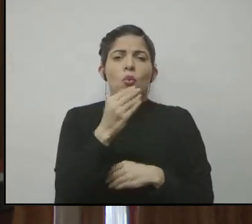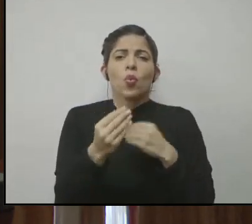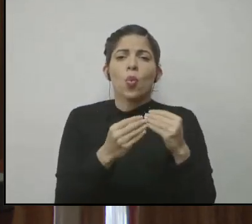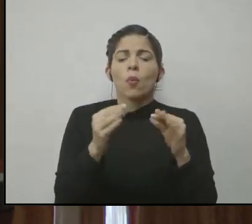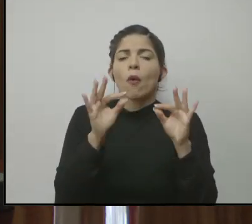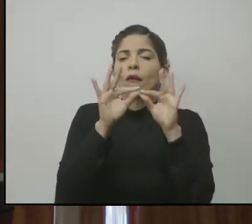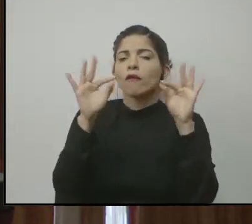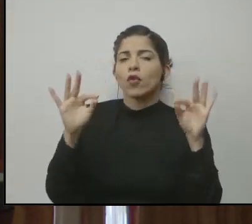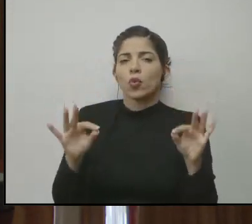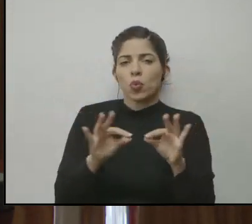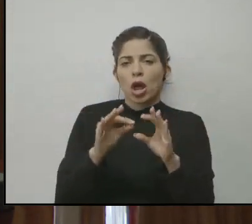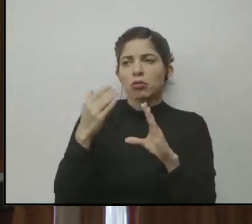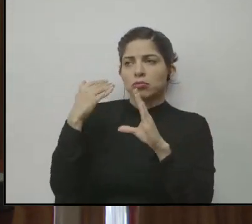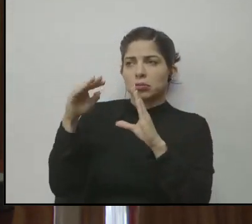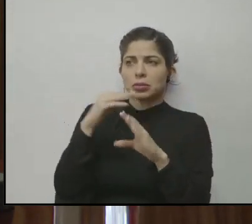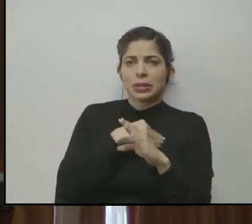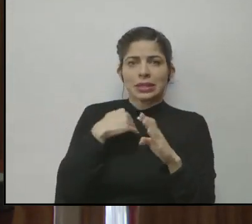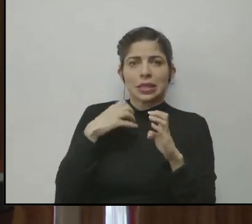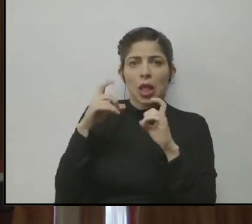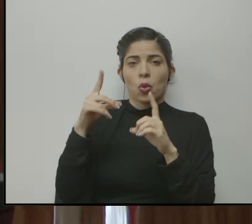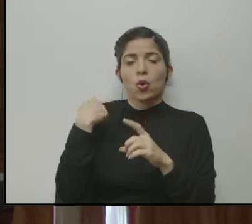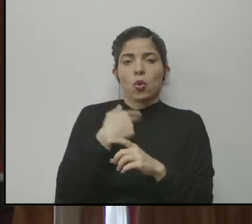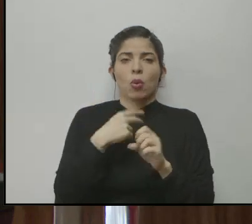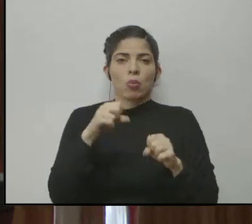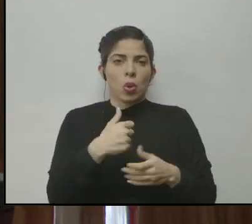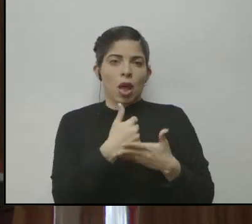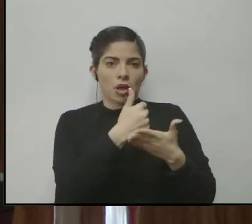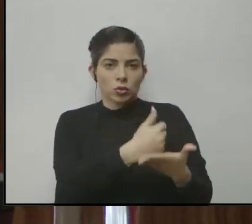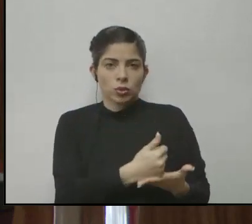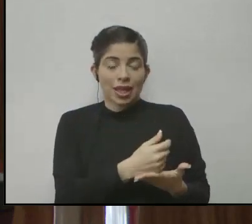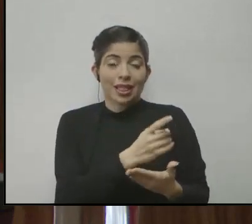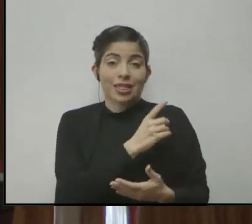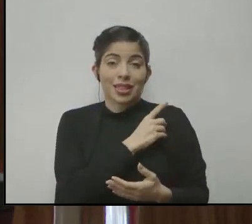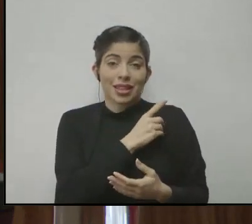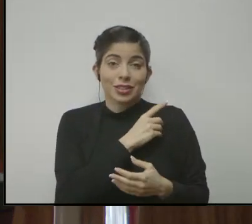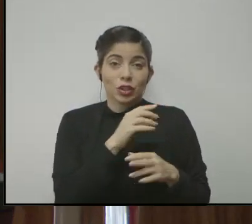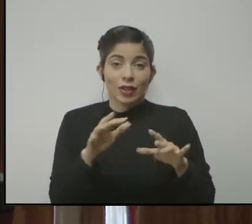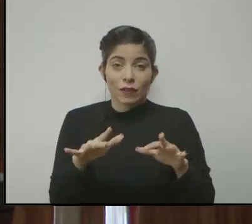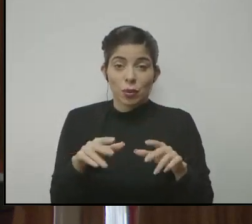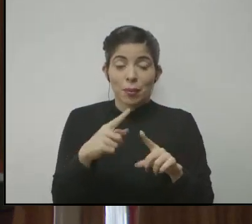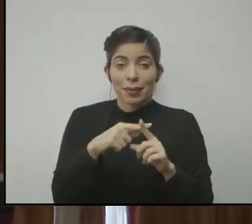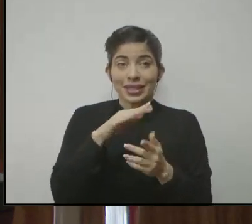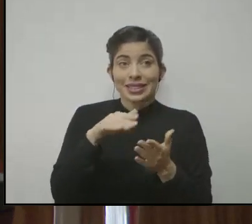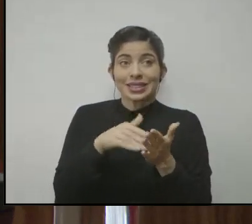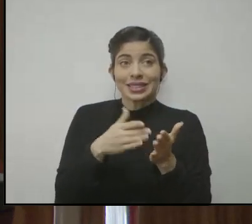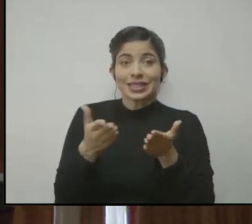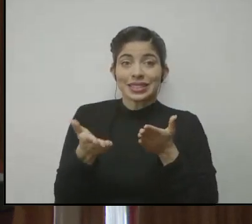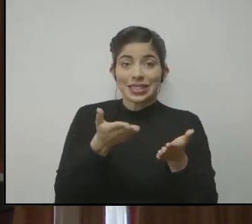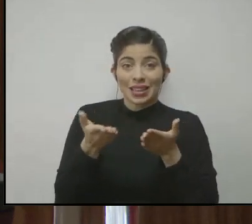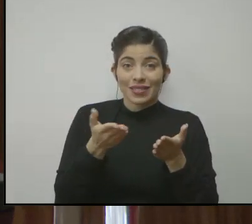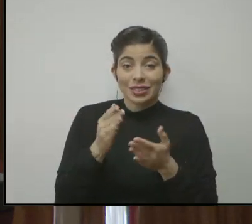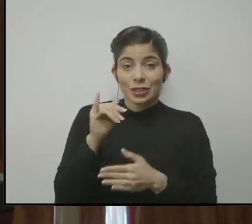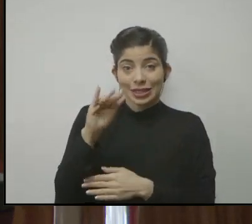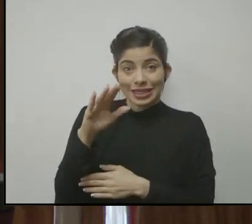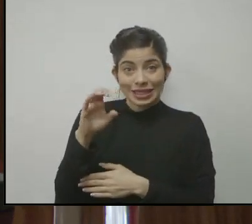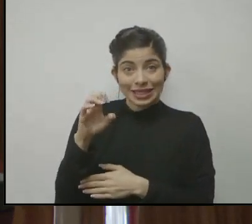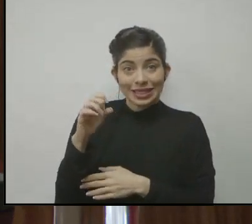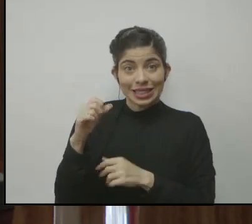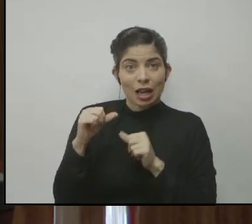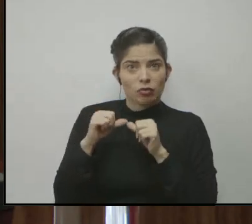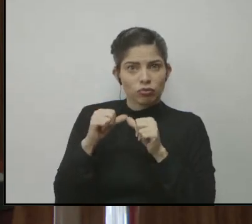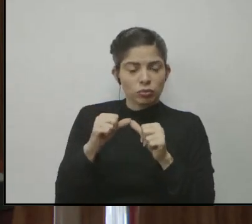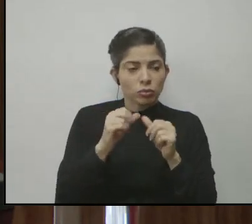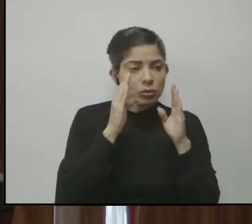algún formato al Ministerio de Educación para poderle ayudar. La dirección de informática y el centro de servicio del ICE ha estado